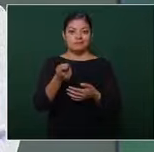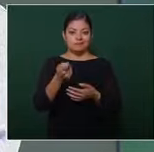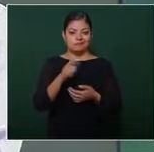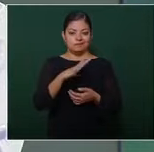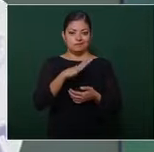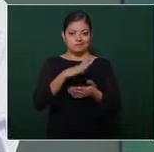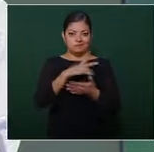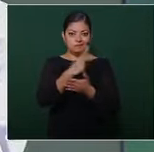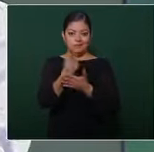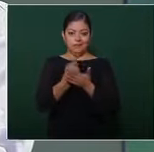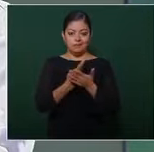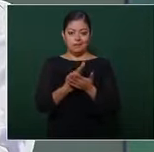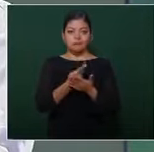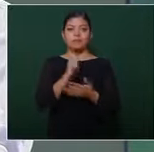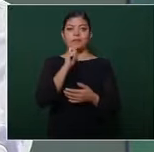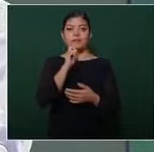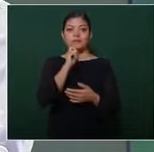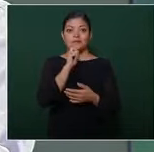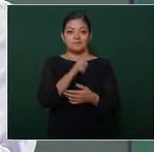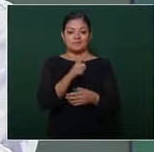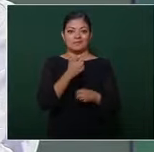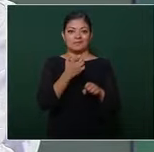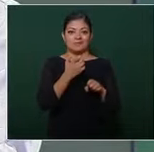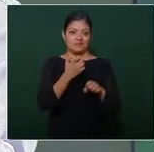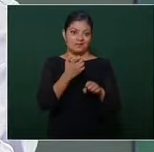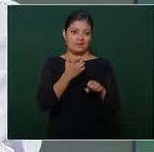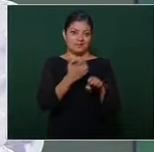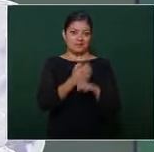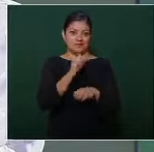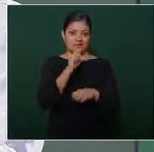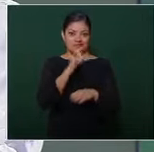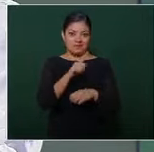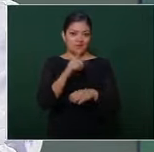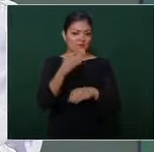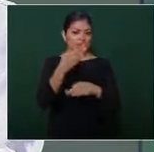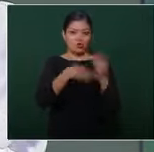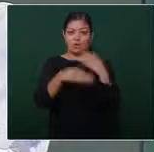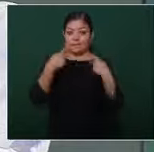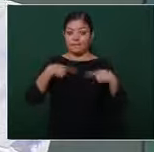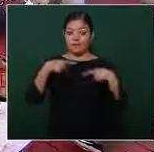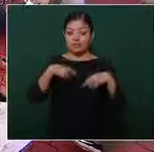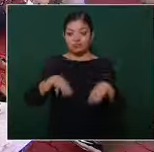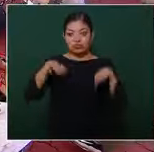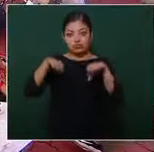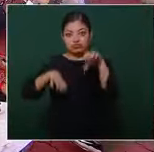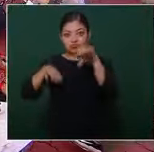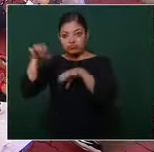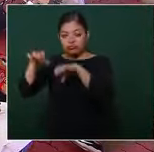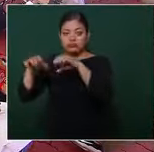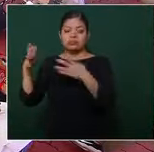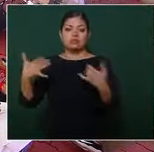en el caso de Jalisco o todos los adultos mayores todos los jóvenes